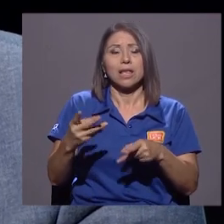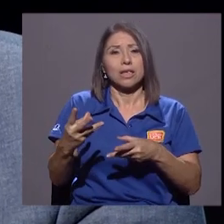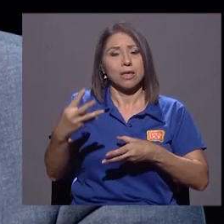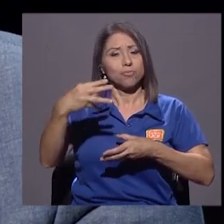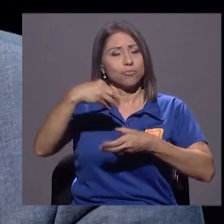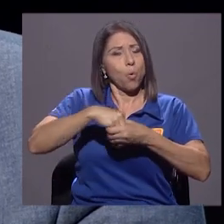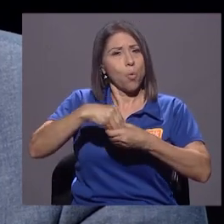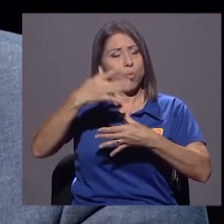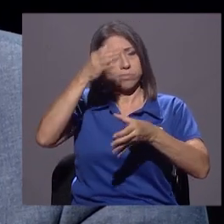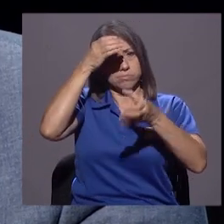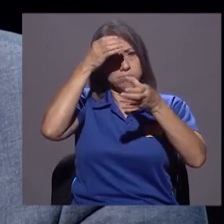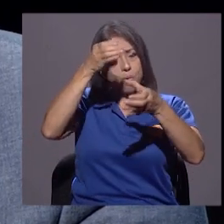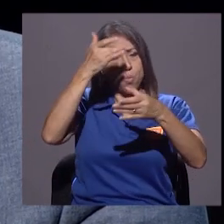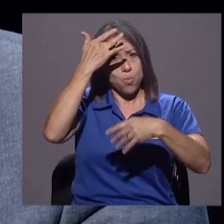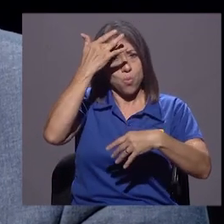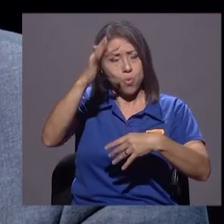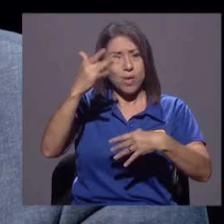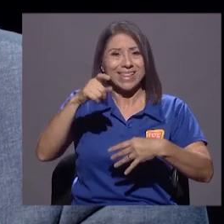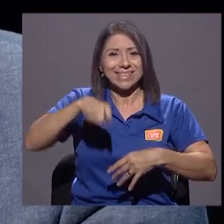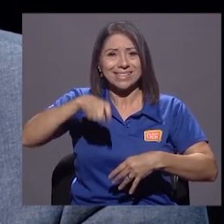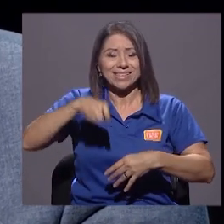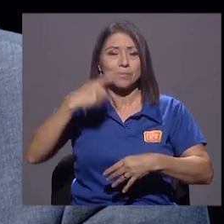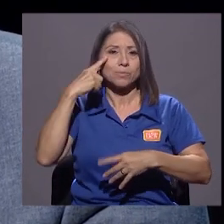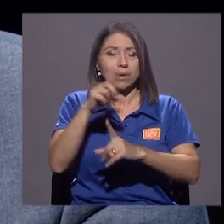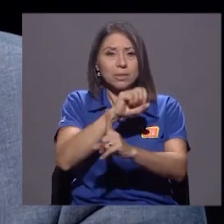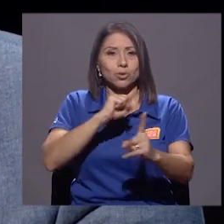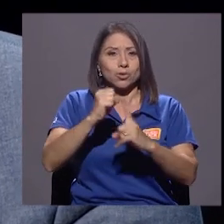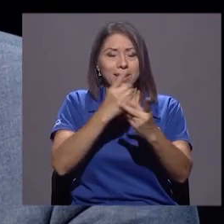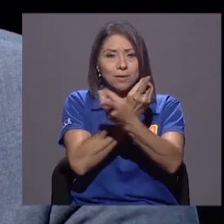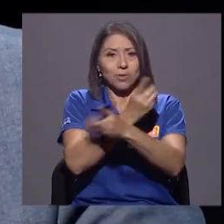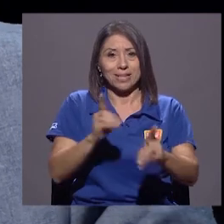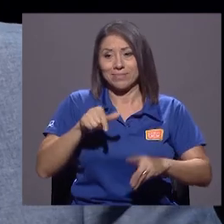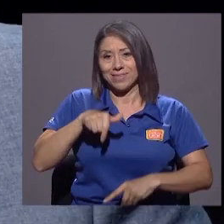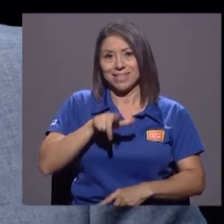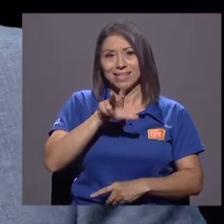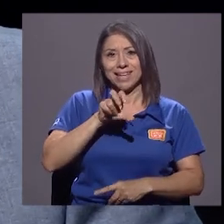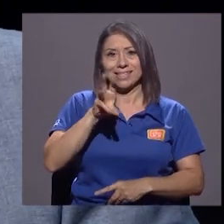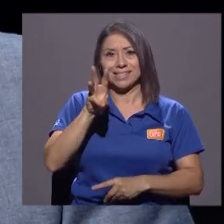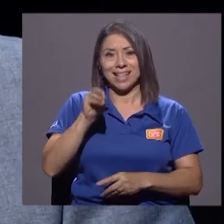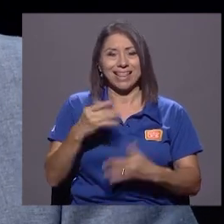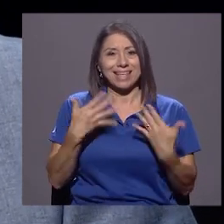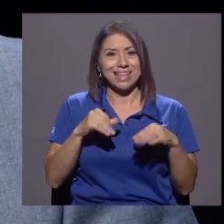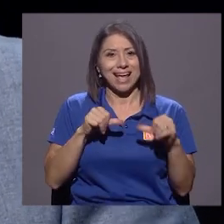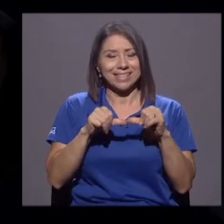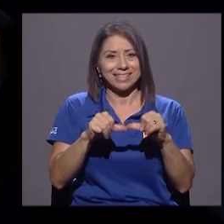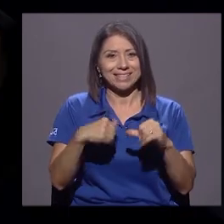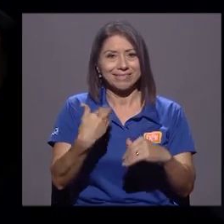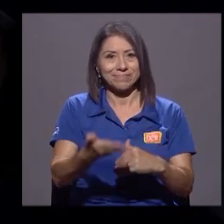pensamiento que necesitamos tanto para una sociedad democrática. Estamos en 360, ya casi regresamos.